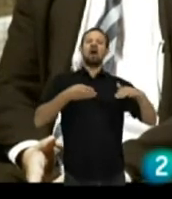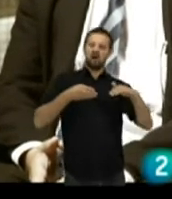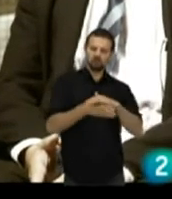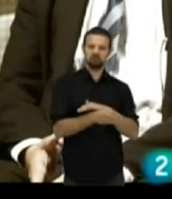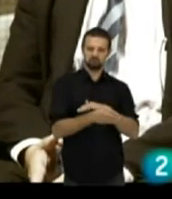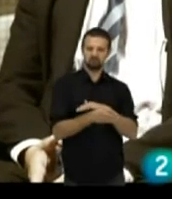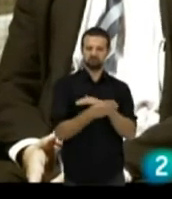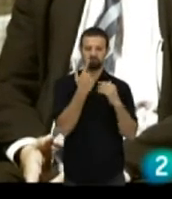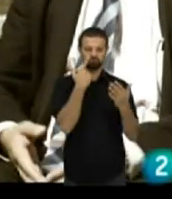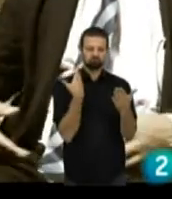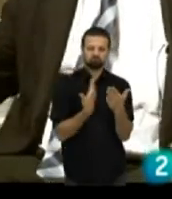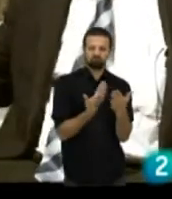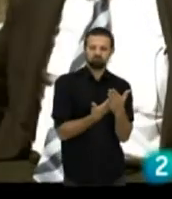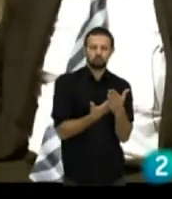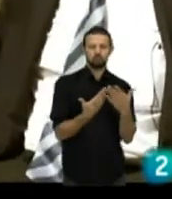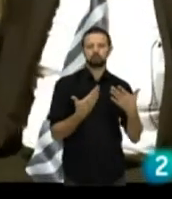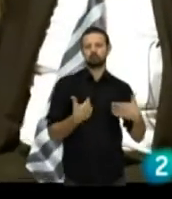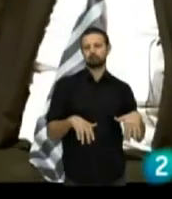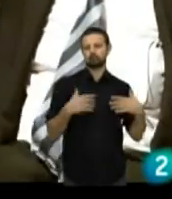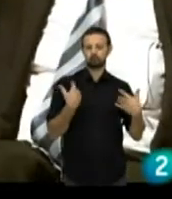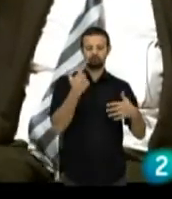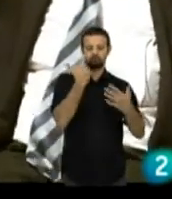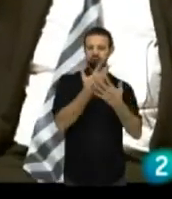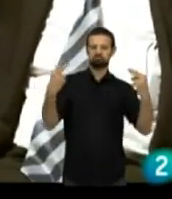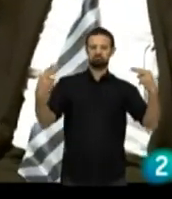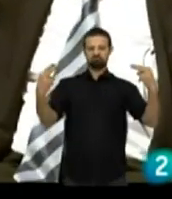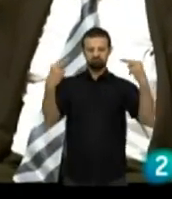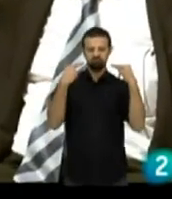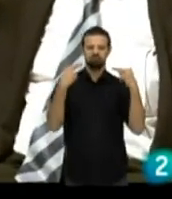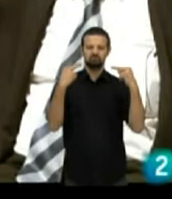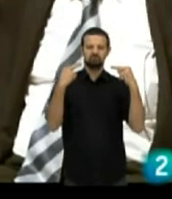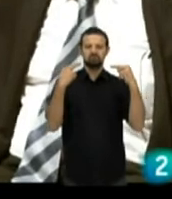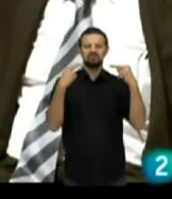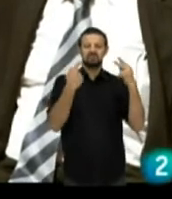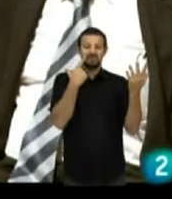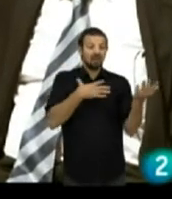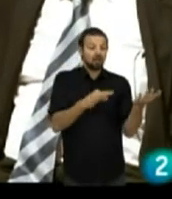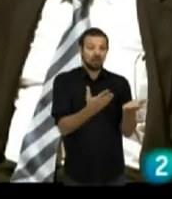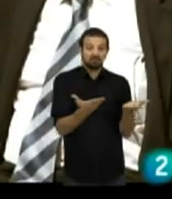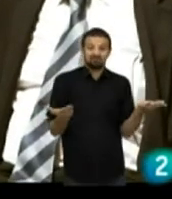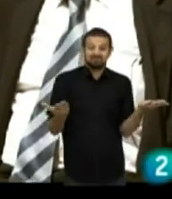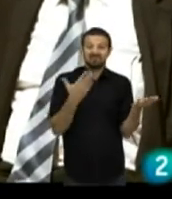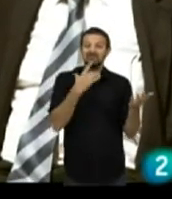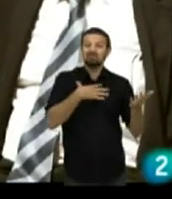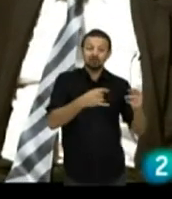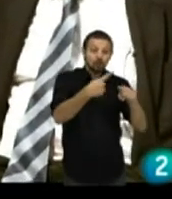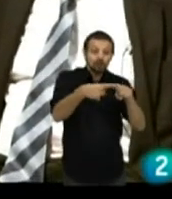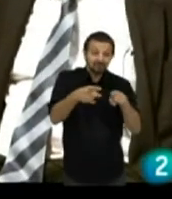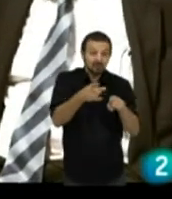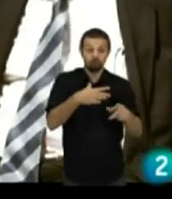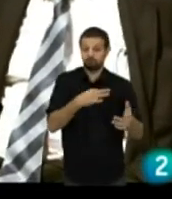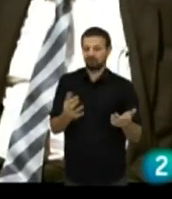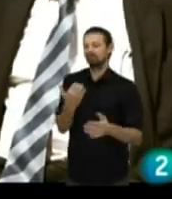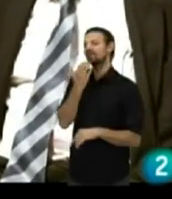nos abandera, o sea, es la verdad un efecto demostrativo, es una buena práctica para decir que sí. Si se ha podido hacer esto, se puede hacer